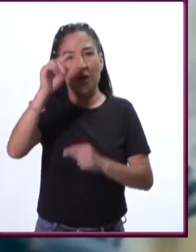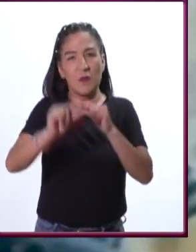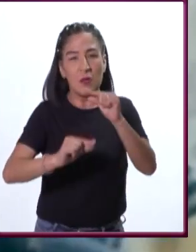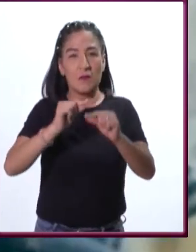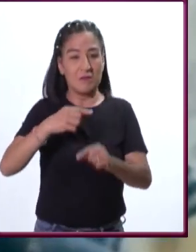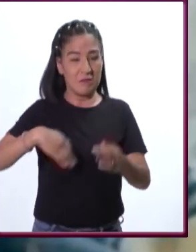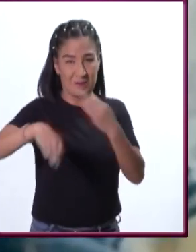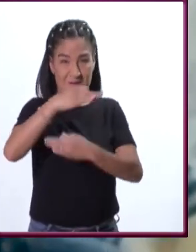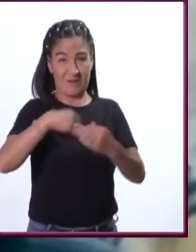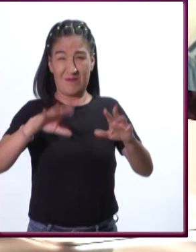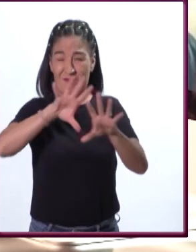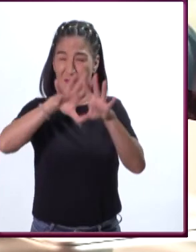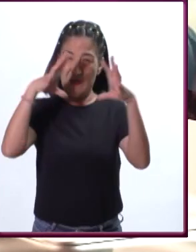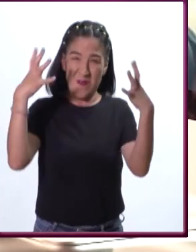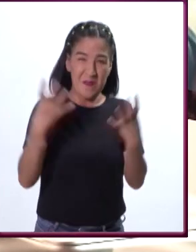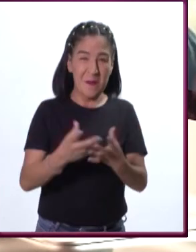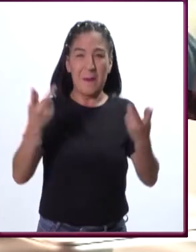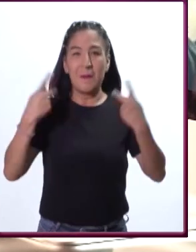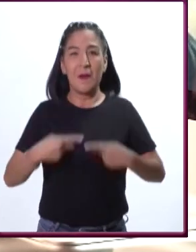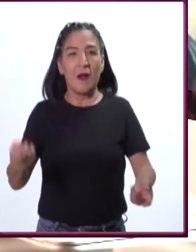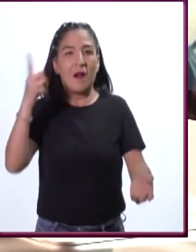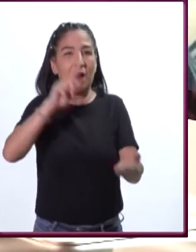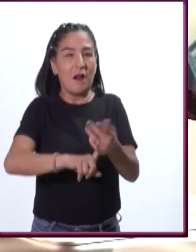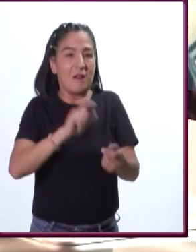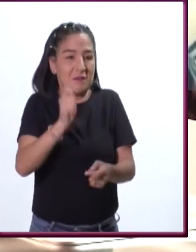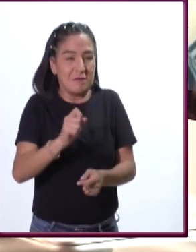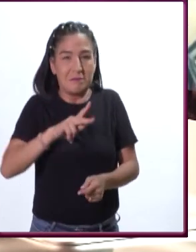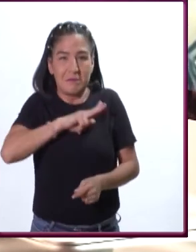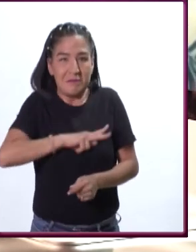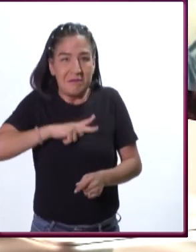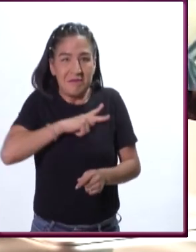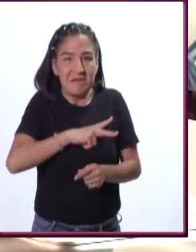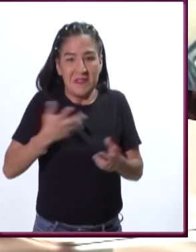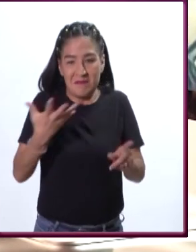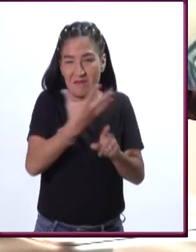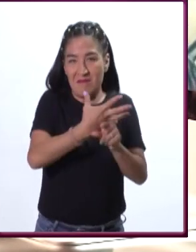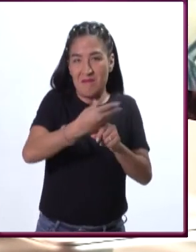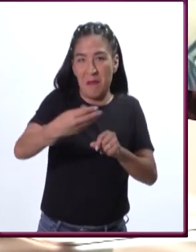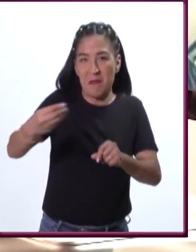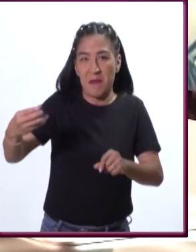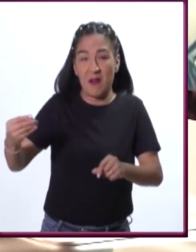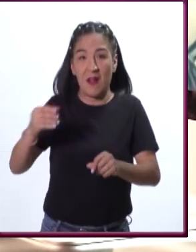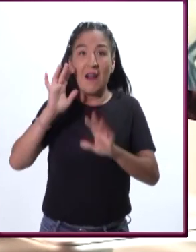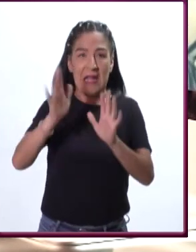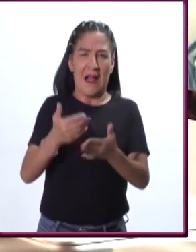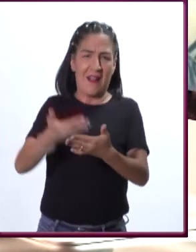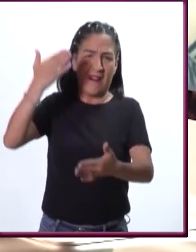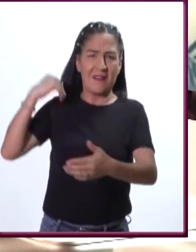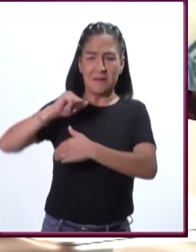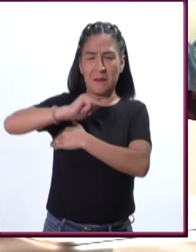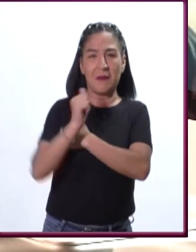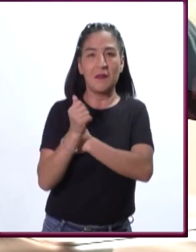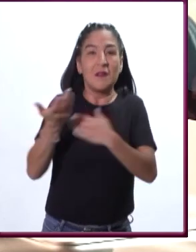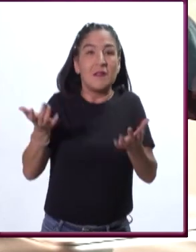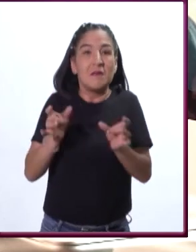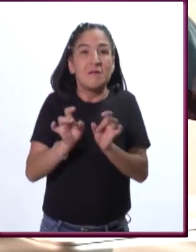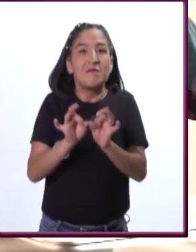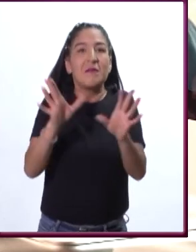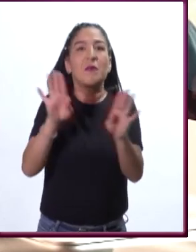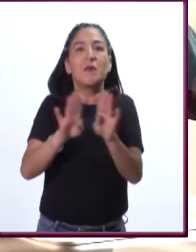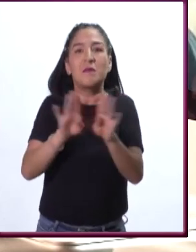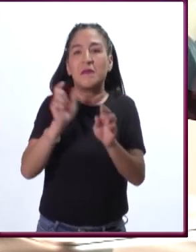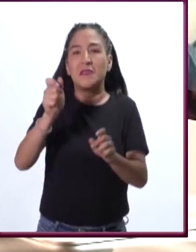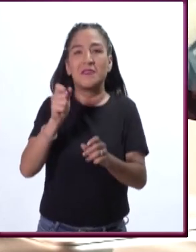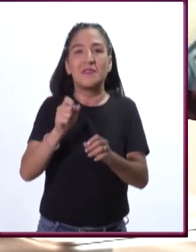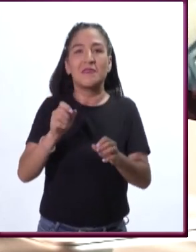doblegado por una epidemia de un virus que seguramente ya existía y que se salió de donde no